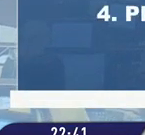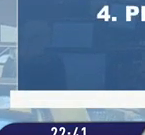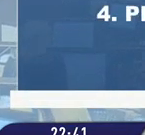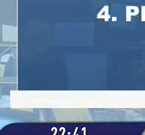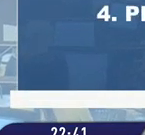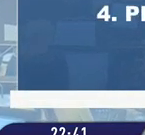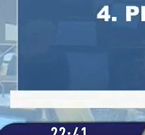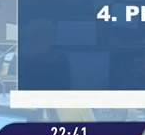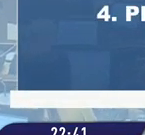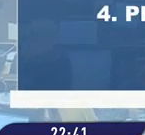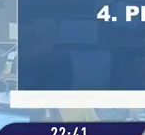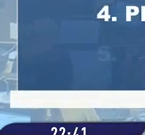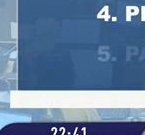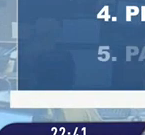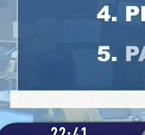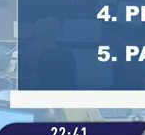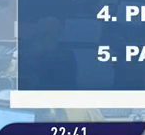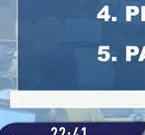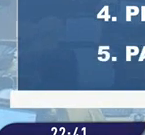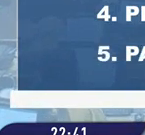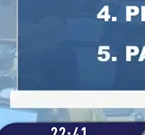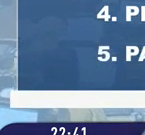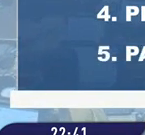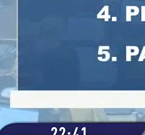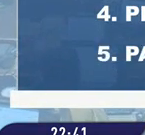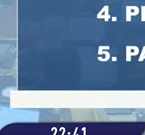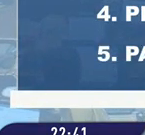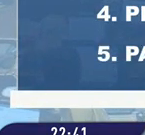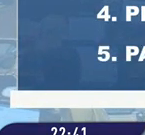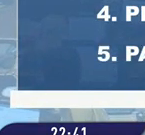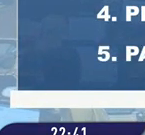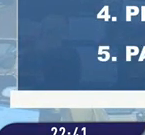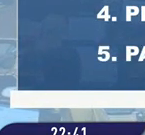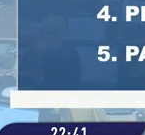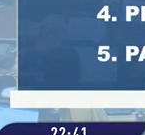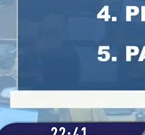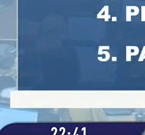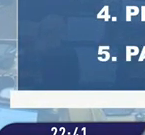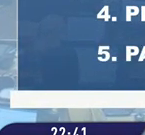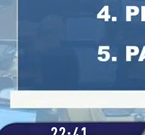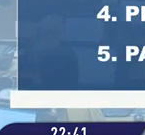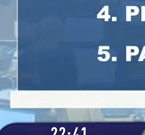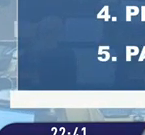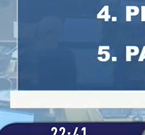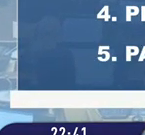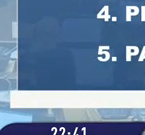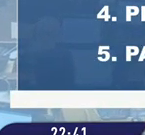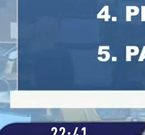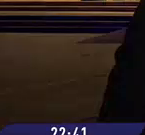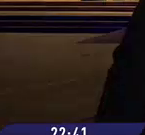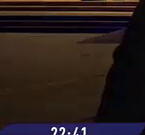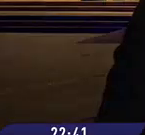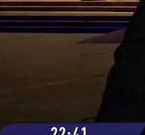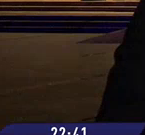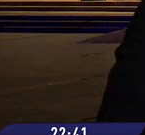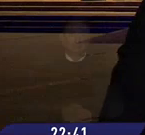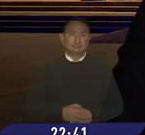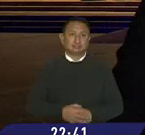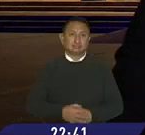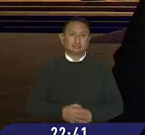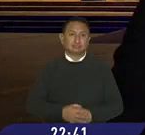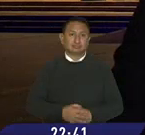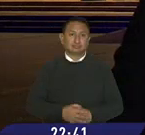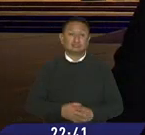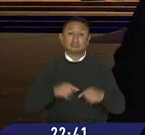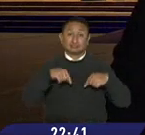también el bloque de la izquierda democrática hicieron lo propio y no continuaron en el pleno seguido de eso se dio la votación de esta manera el